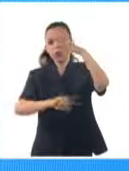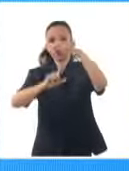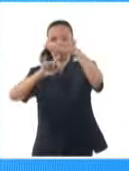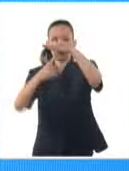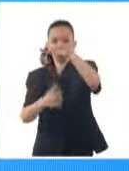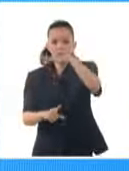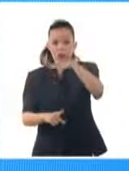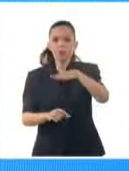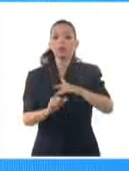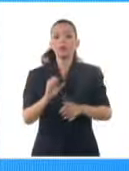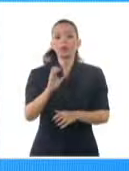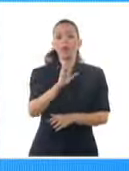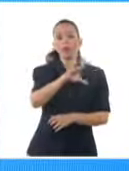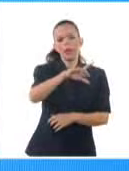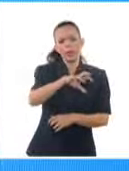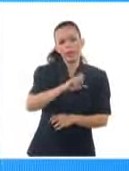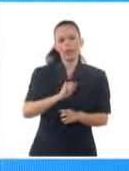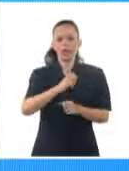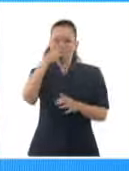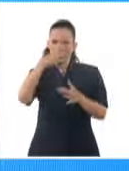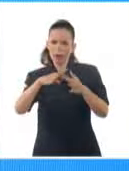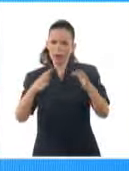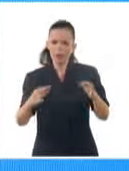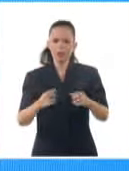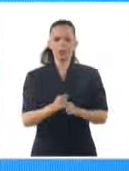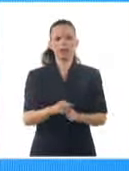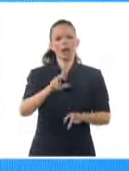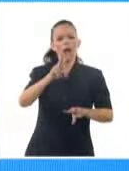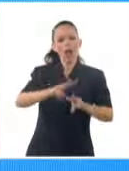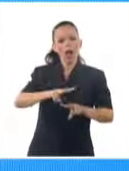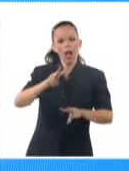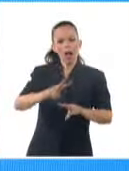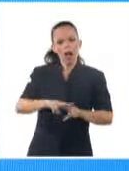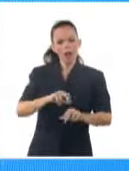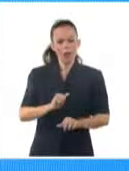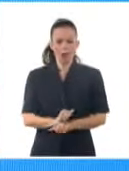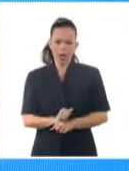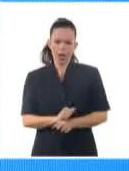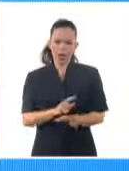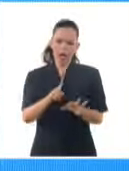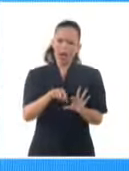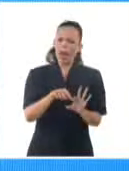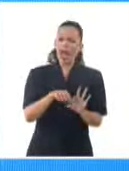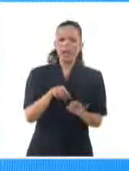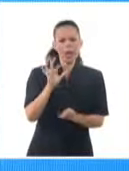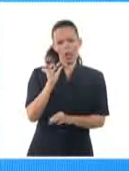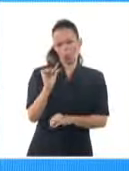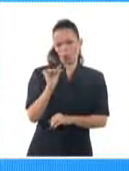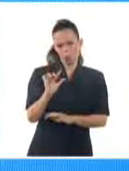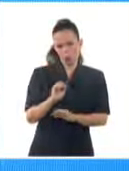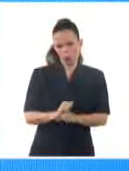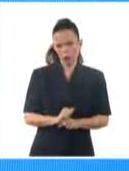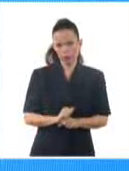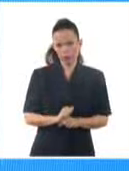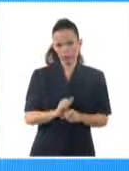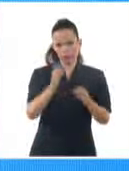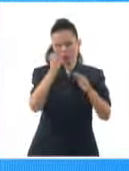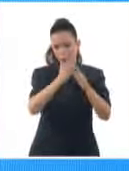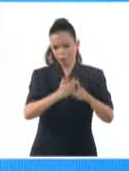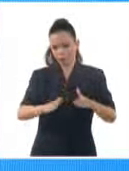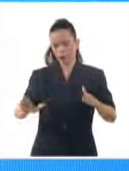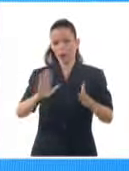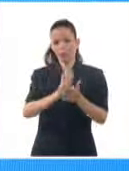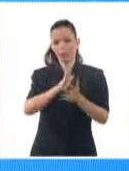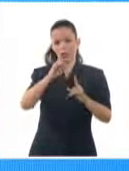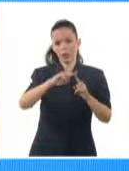norte de Occidente, en Pinal del Río, en Artemisa, también aquí en la capital y en menor medida para la Isla de la Juventud. En el resto del territorio, sol, algunas